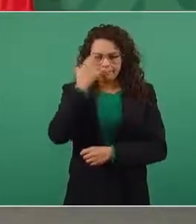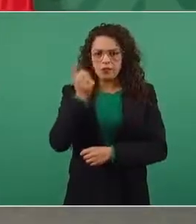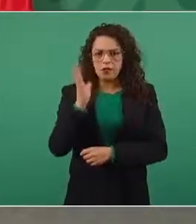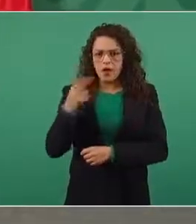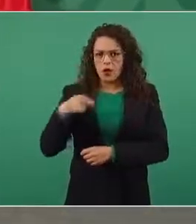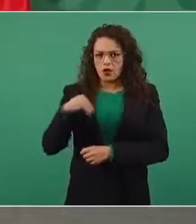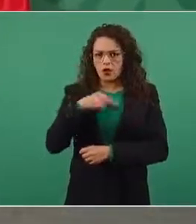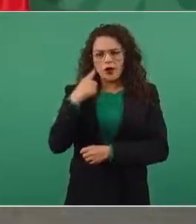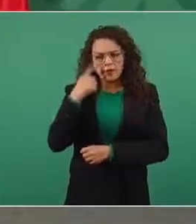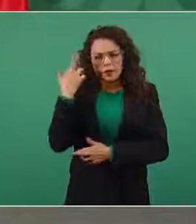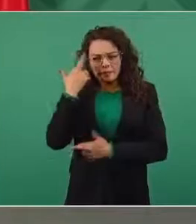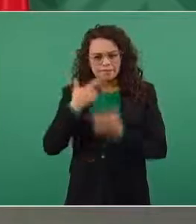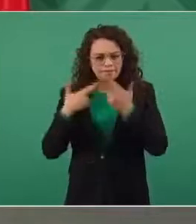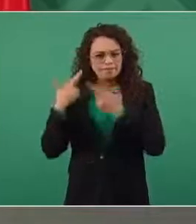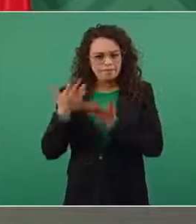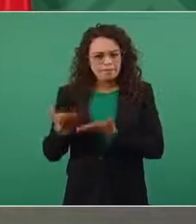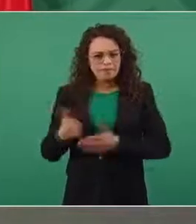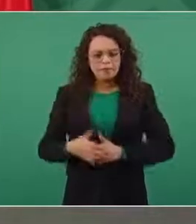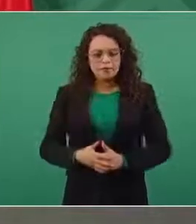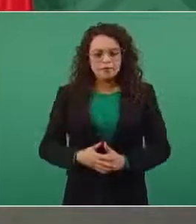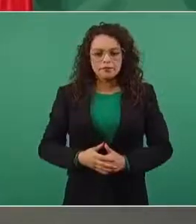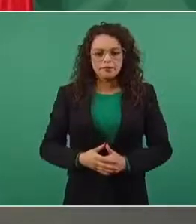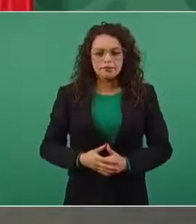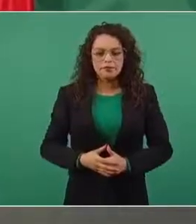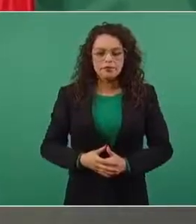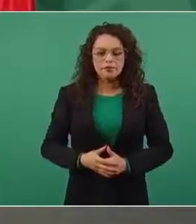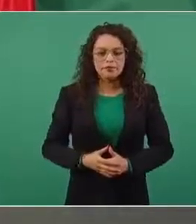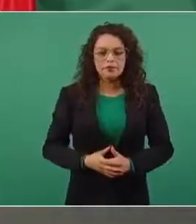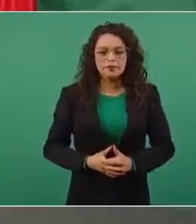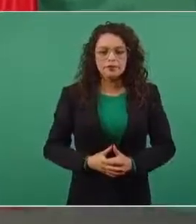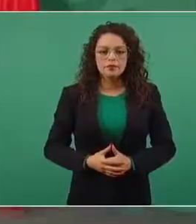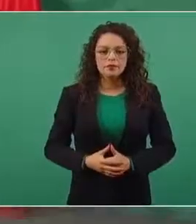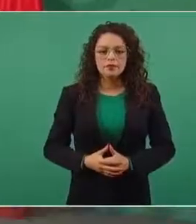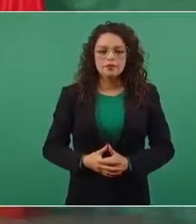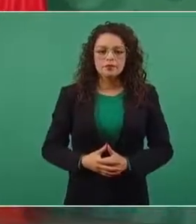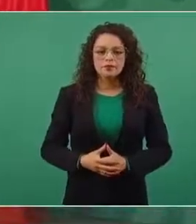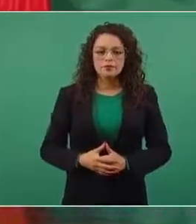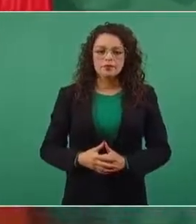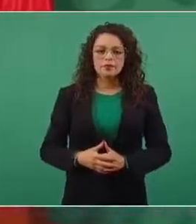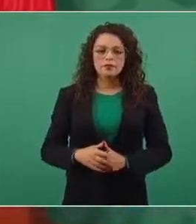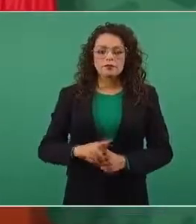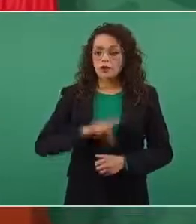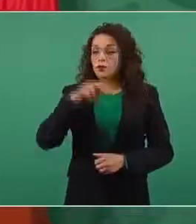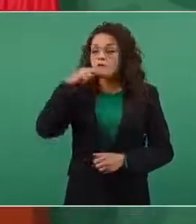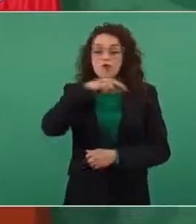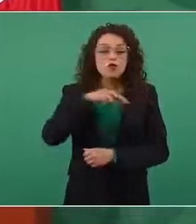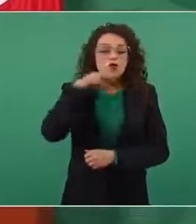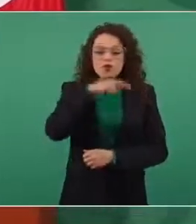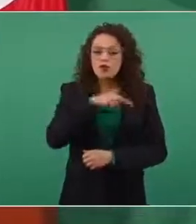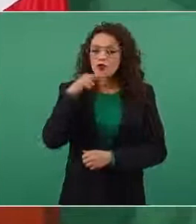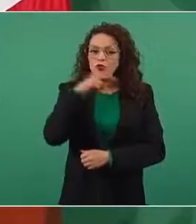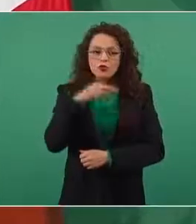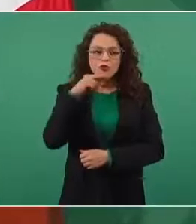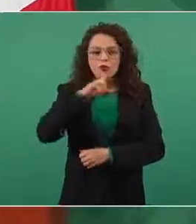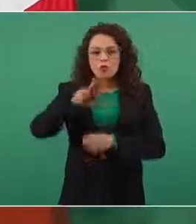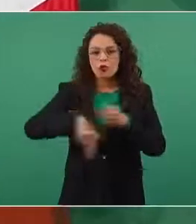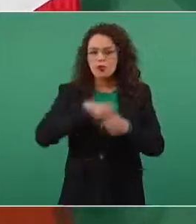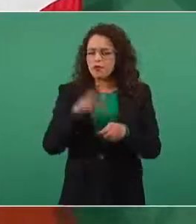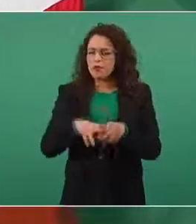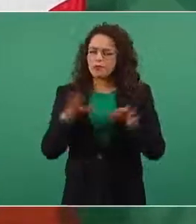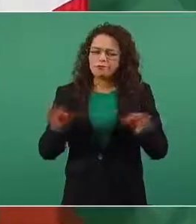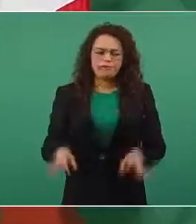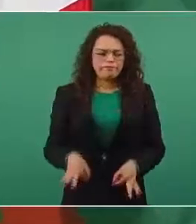vamos a ir a la normalidad plena pronto, pronto, pronto, pronto.